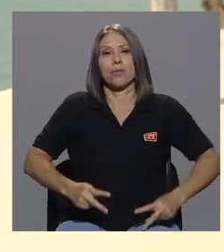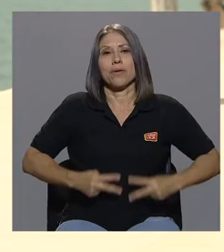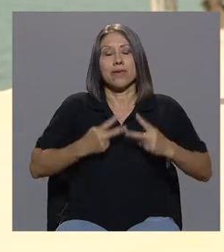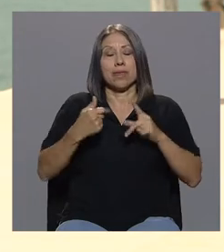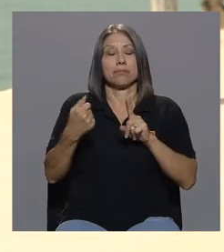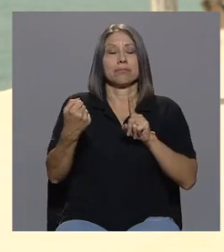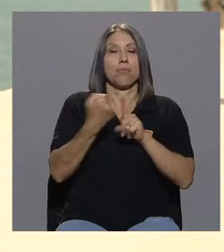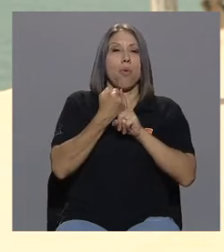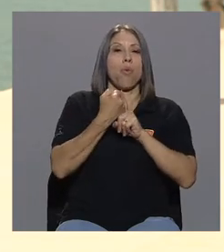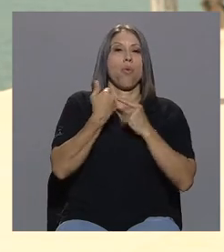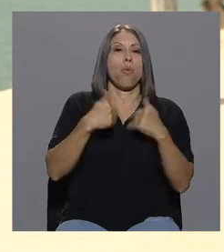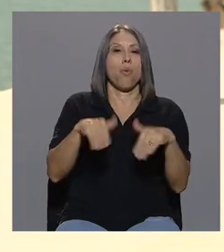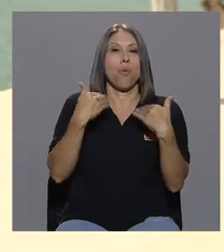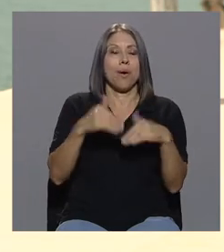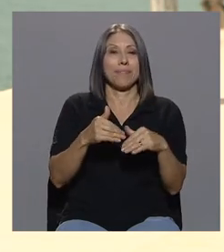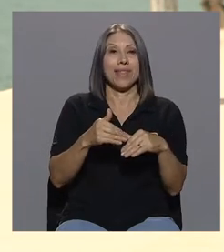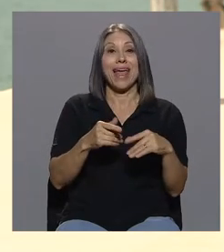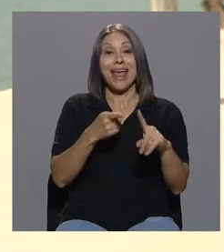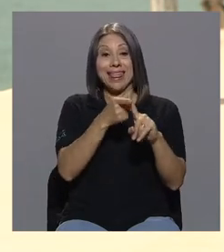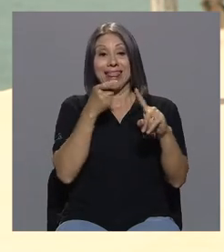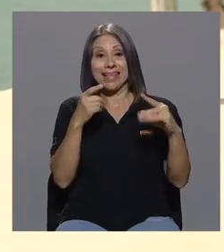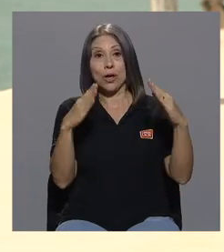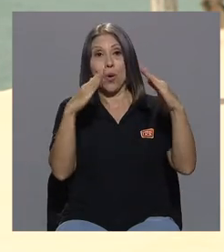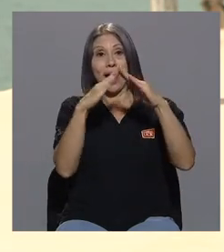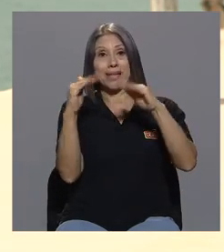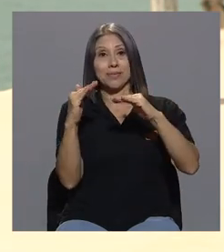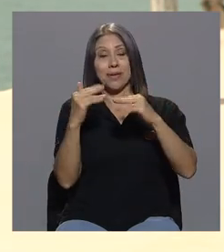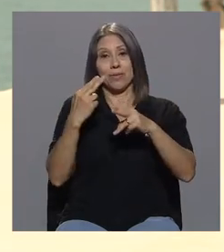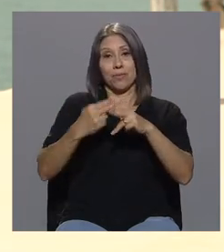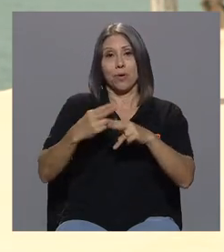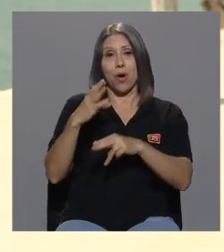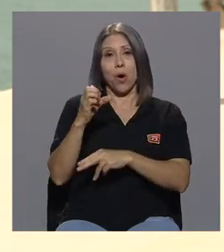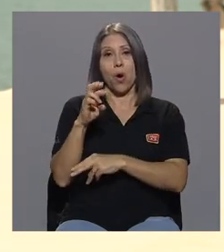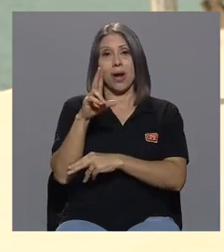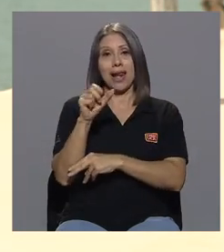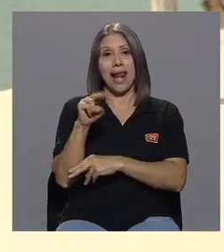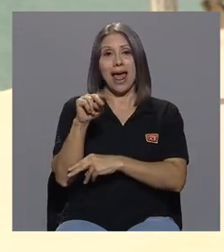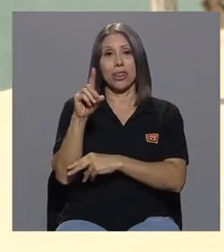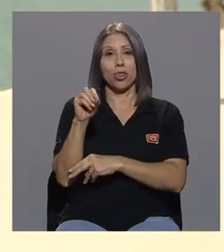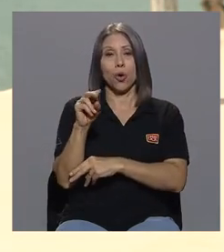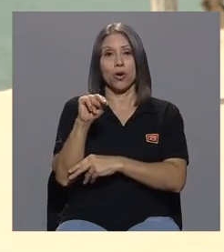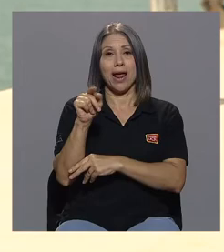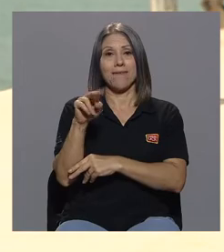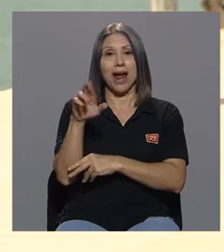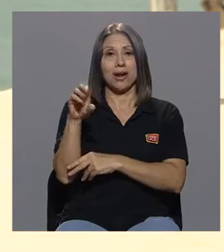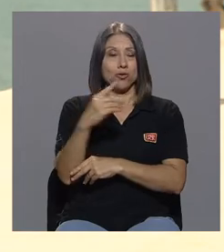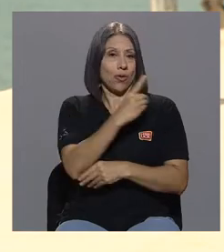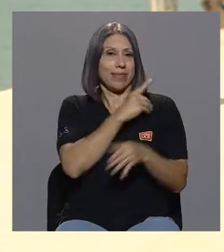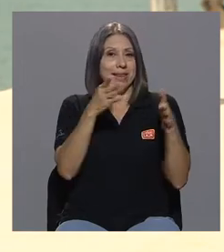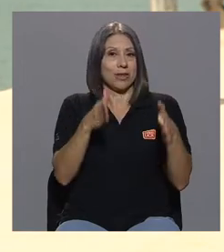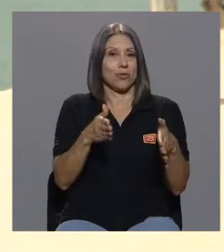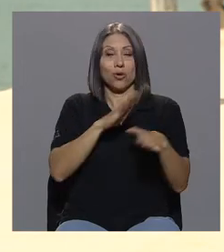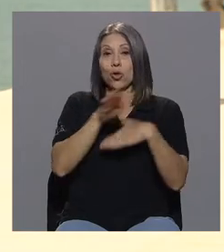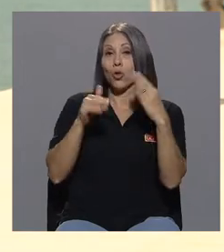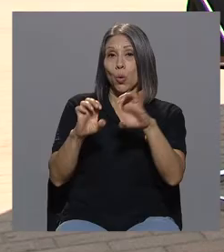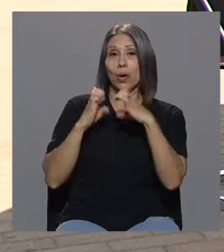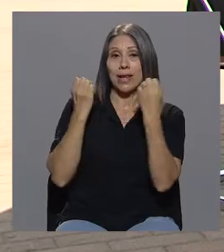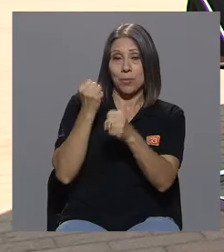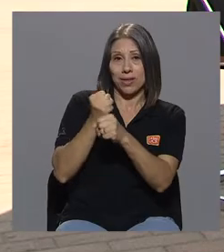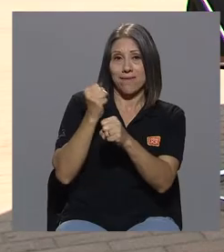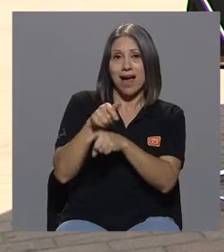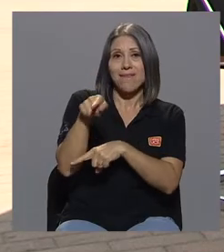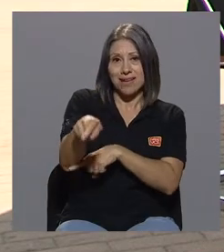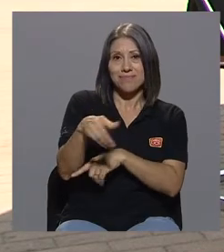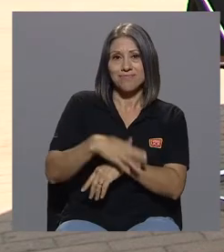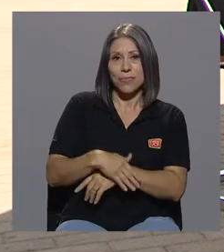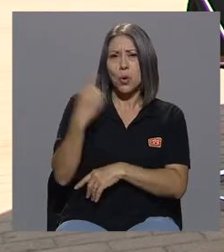desde el hogar obviamente don Orlando Navarro que yo soy el director y todo el equipo que en ese momento trabajaba ahí un